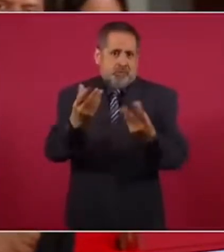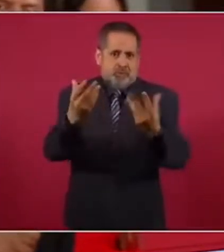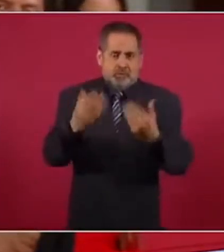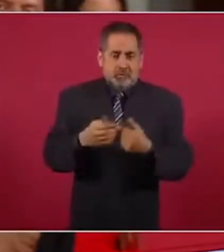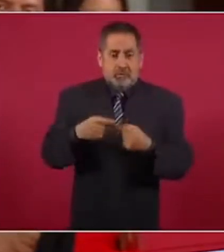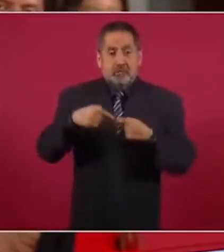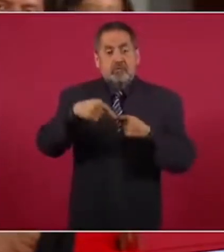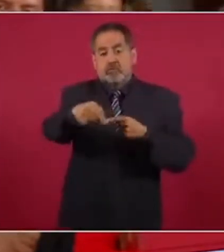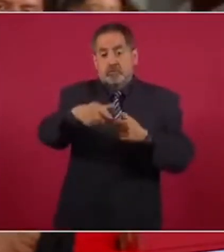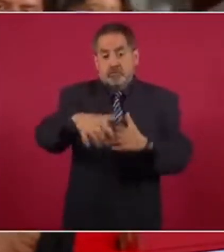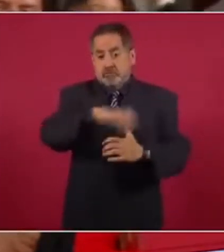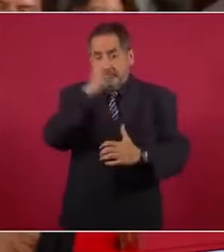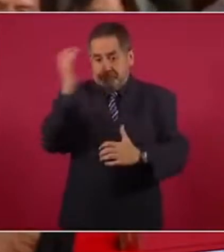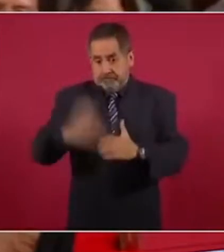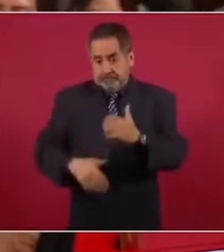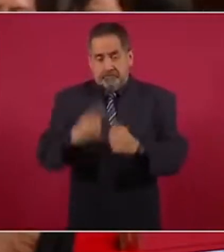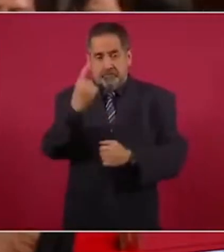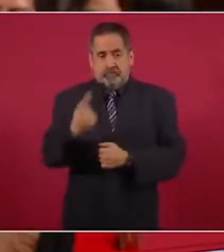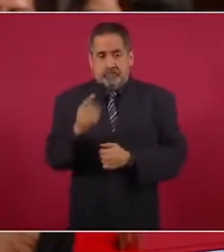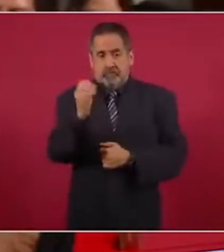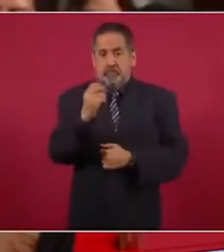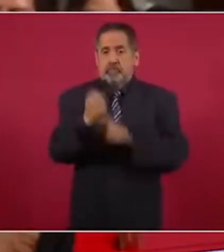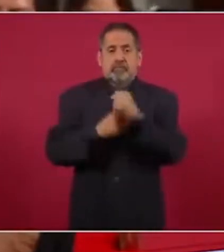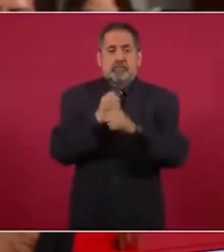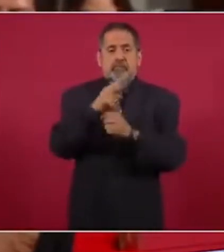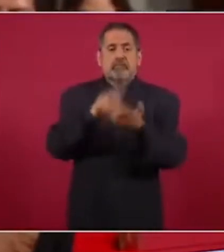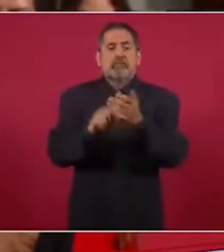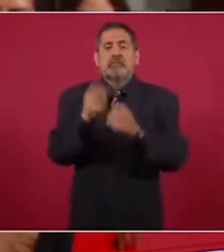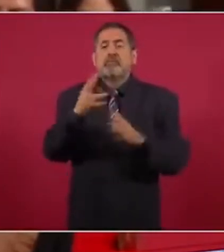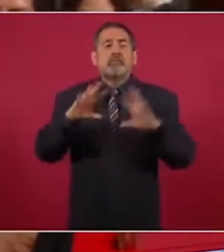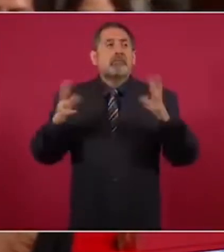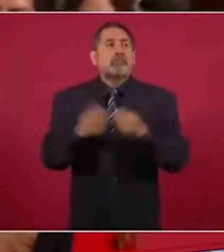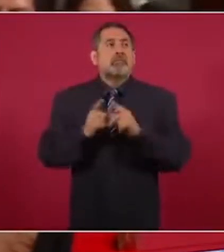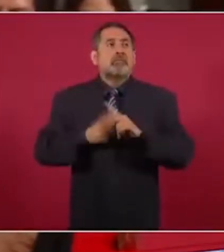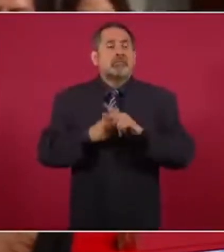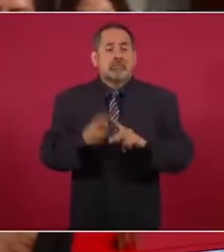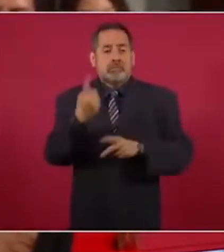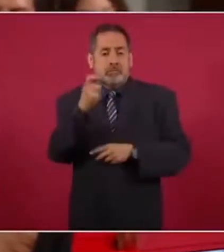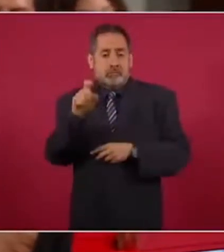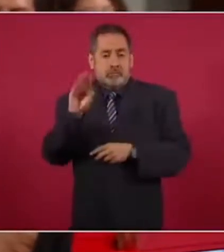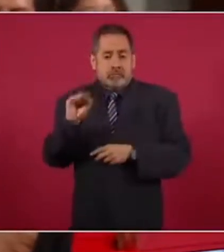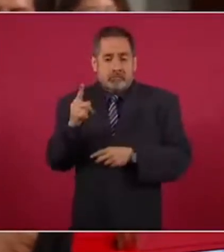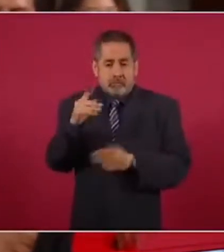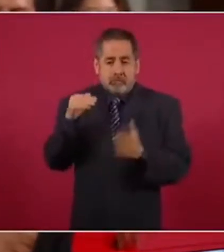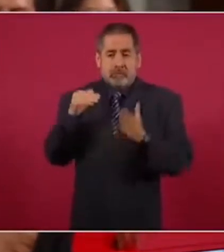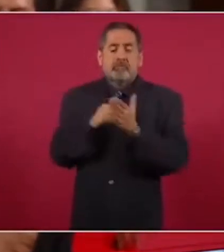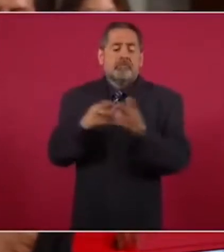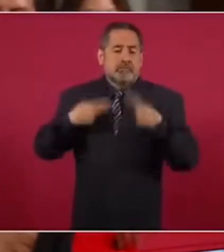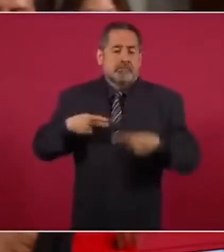final, cuando usted entregue el poder, el primero de octubre del 2024, va a haber 191 mil muertos.